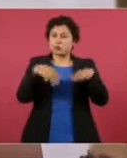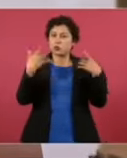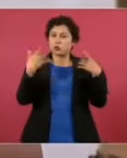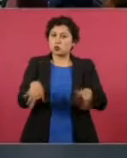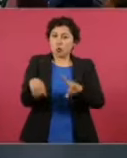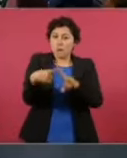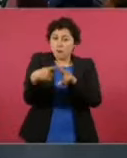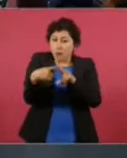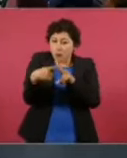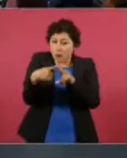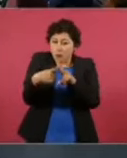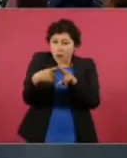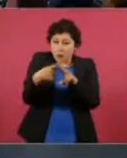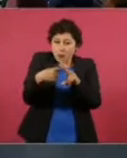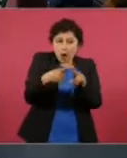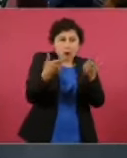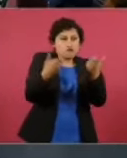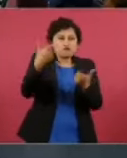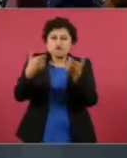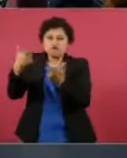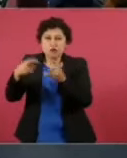en todos lados.